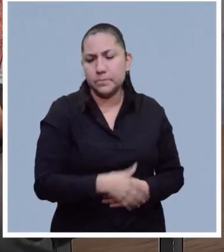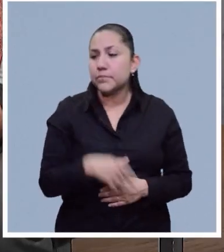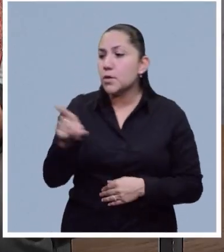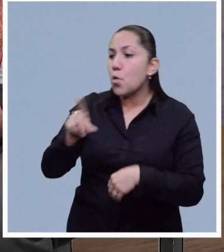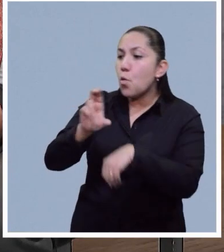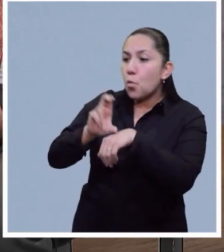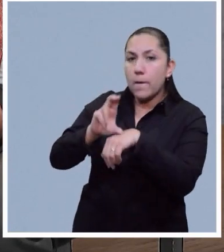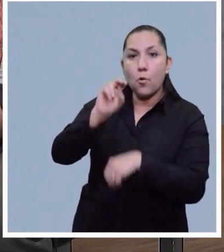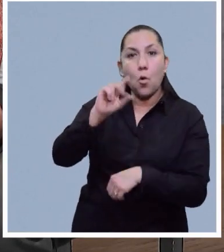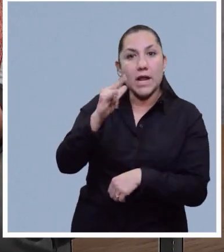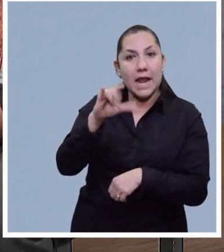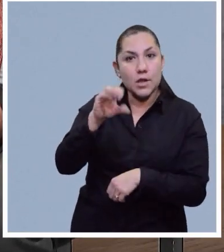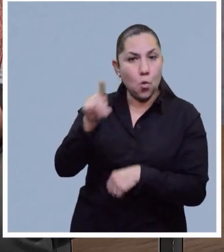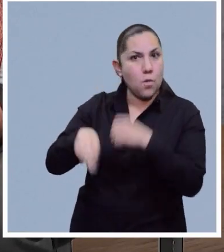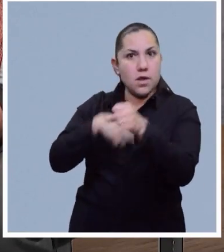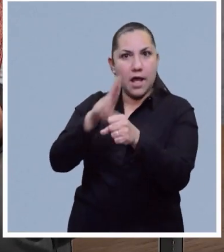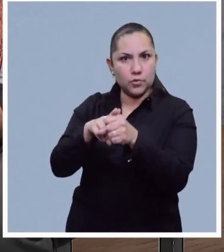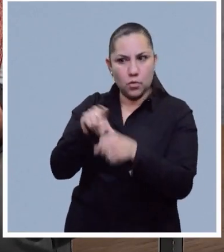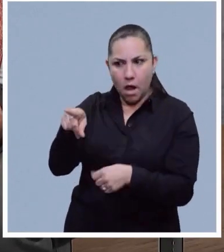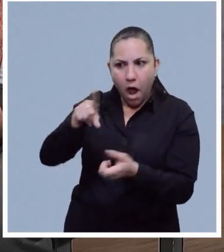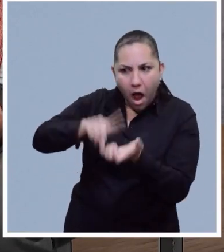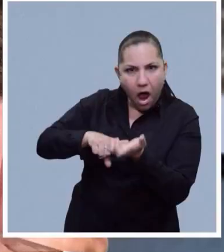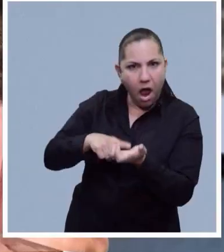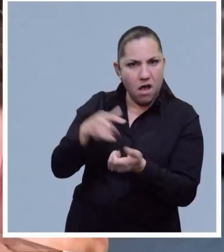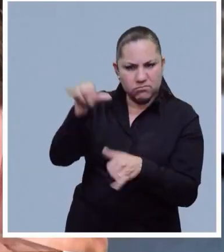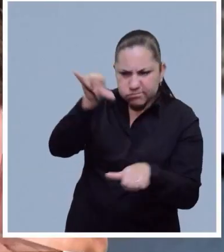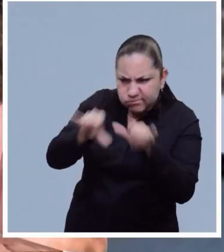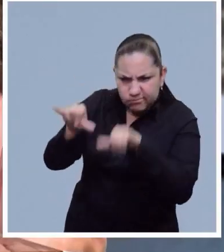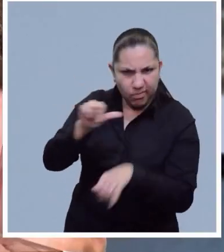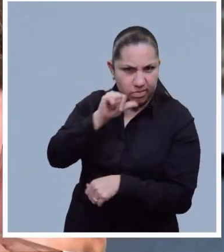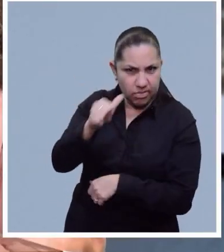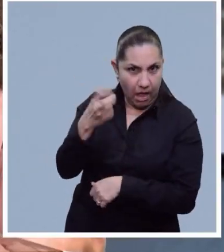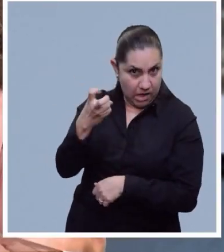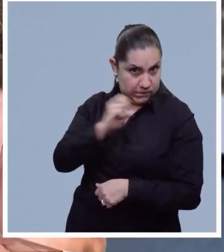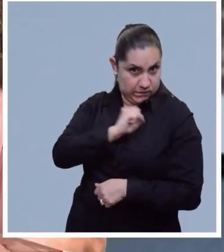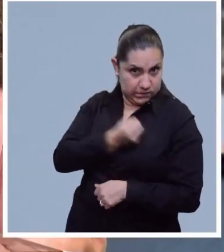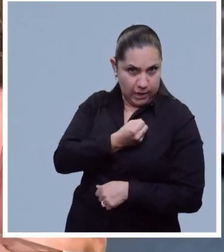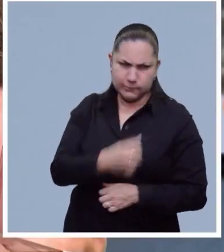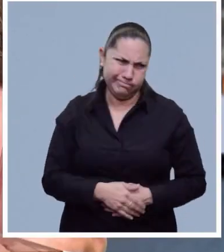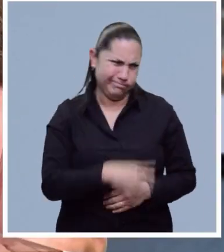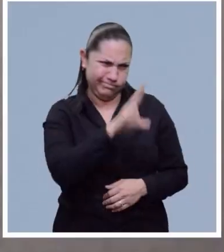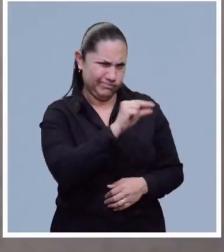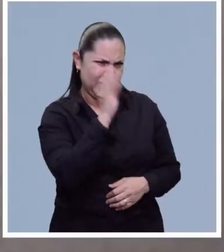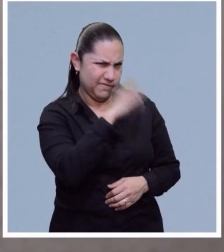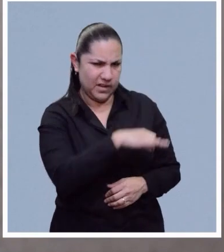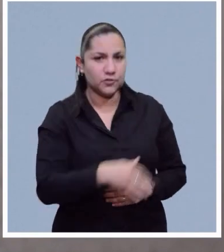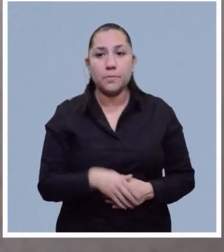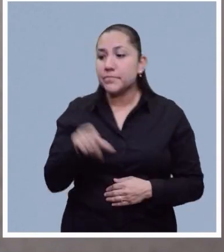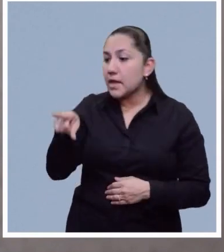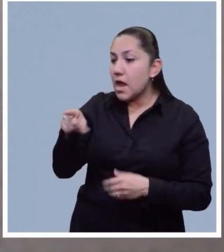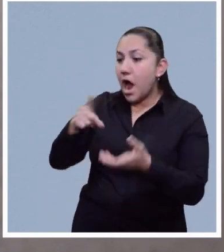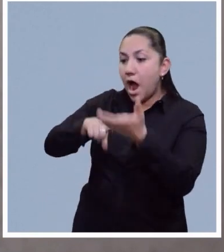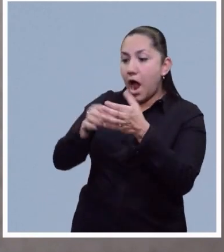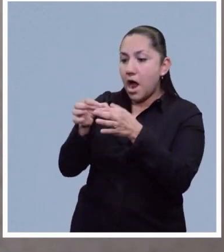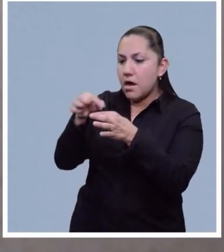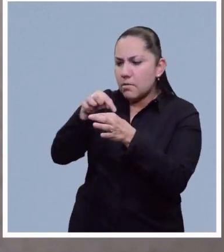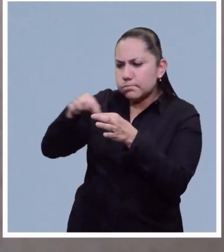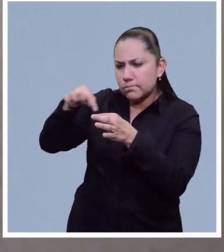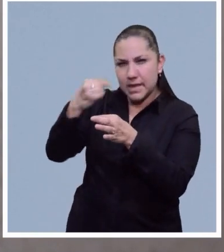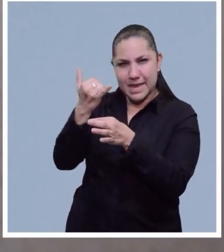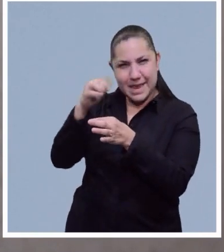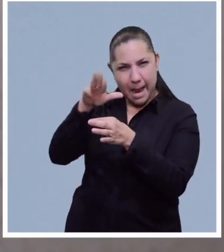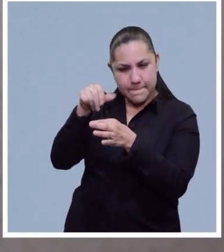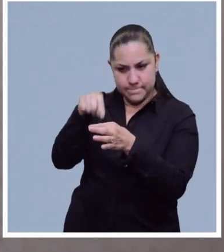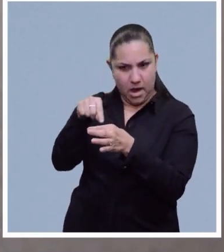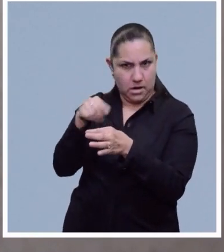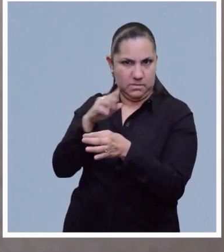tienen hormonas? Falso, falso. Ok, ¿la clara es más nutritiva que la yema? Falso, son iguales. ¿El